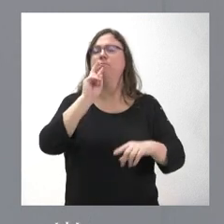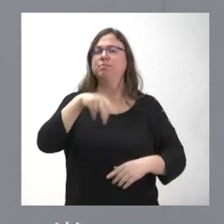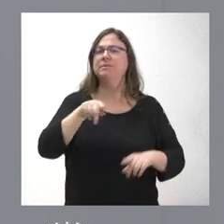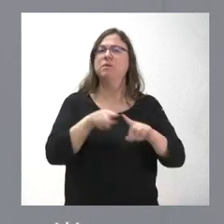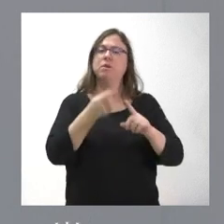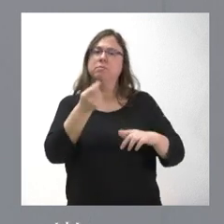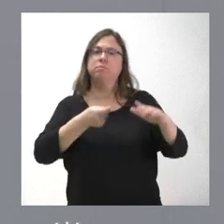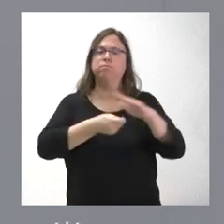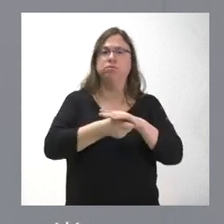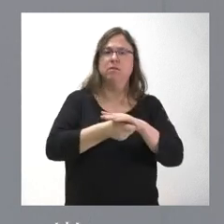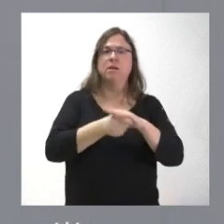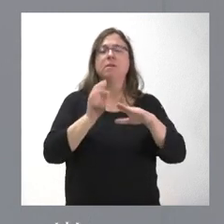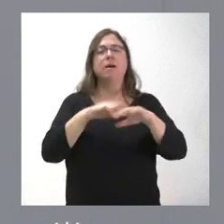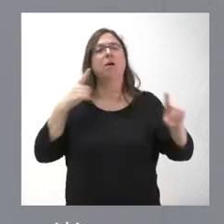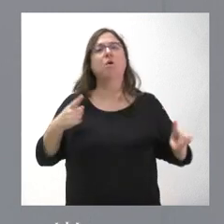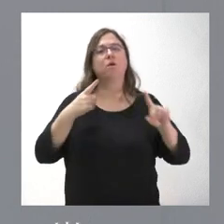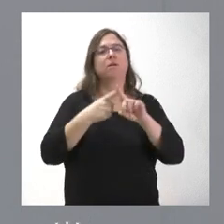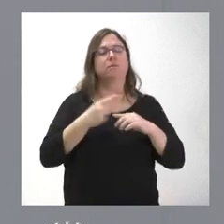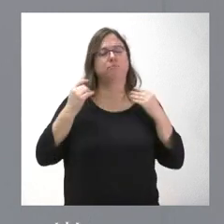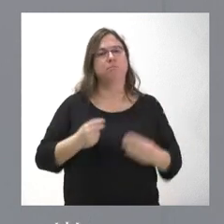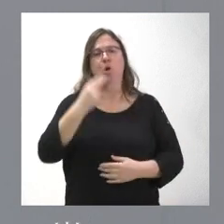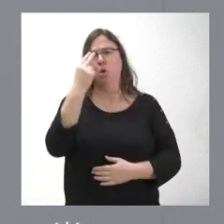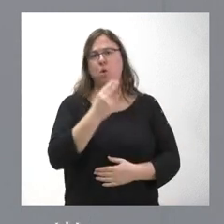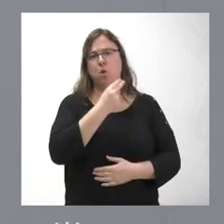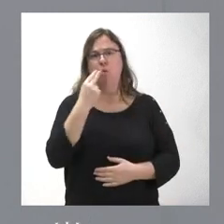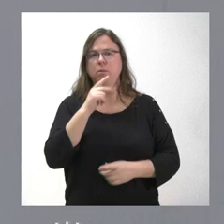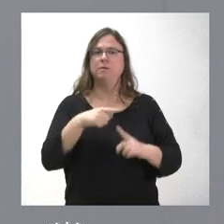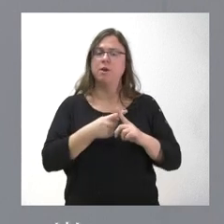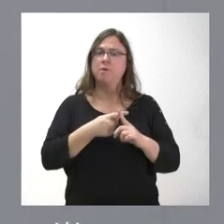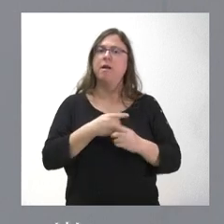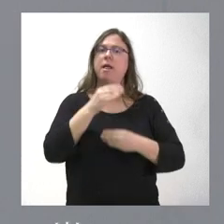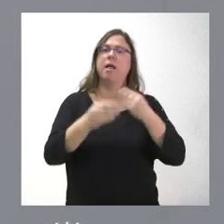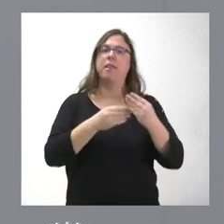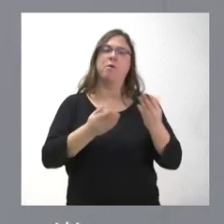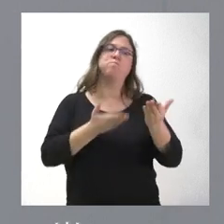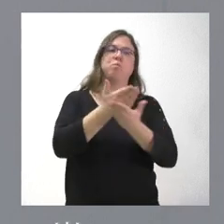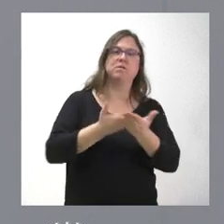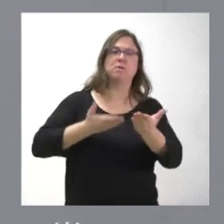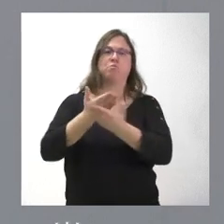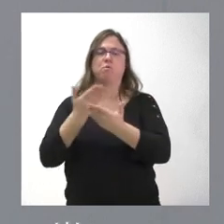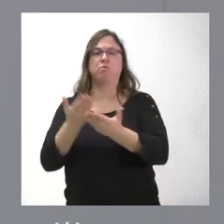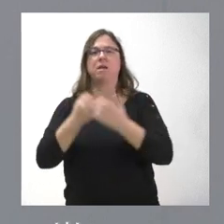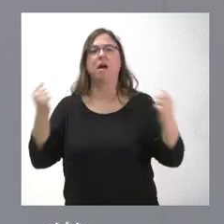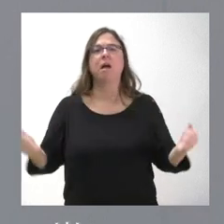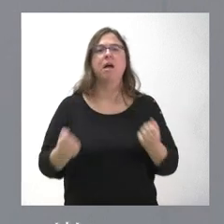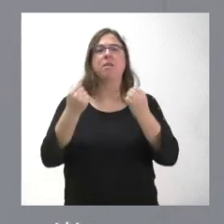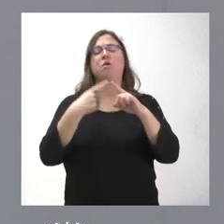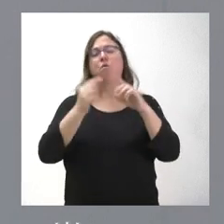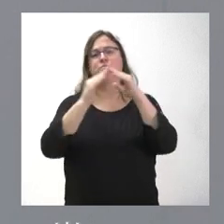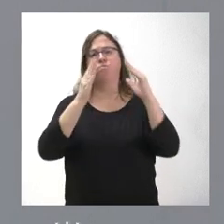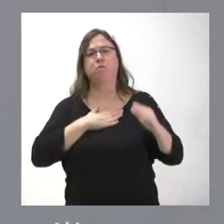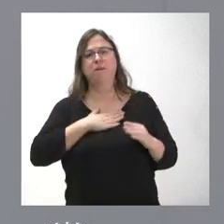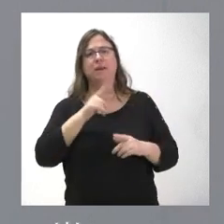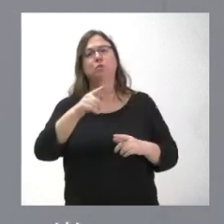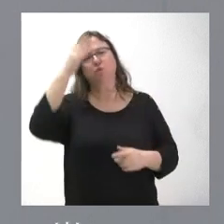tanto, que desarrollarán con el objeto de comprometer y presentar cada año una propuesta priorizada de actuaciones en bienes muebles e inmuebles de